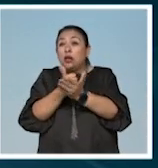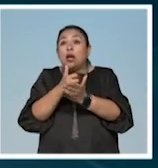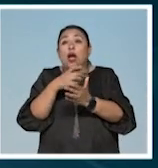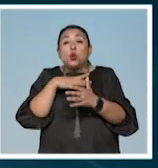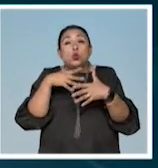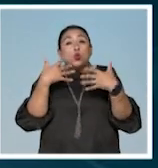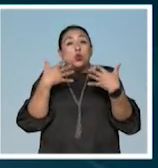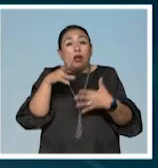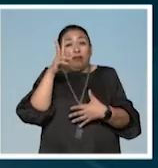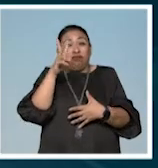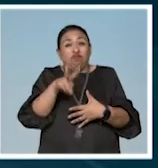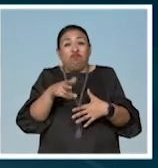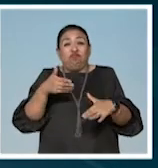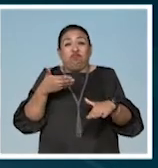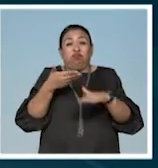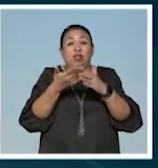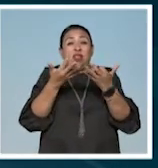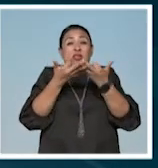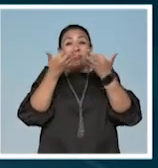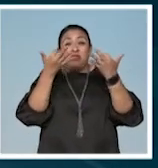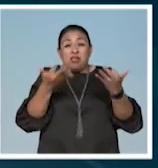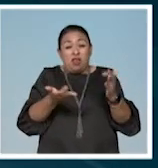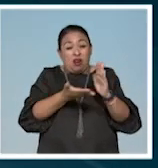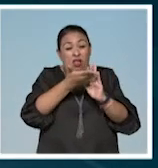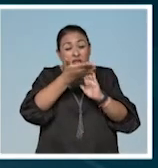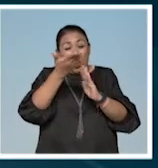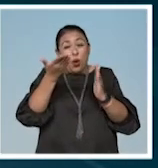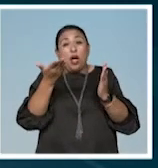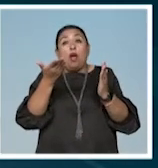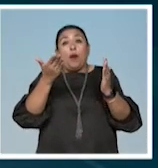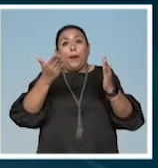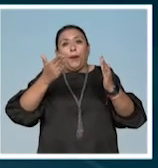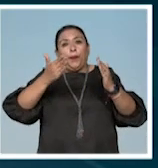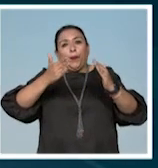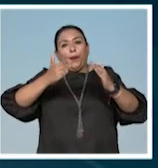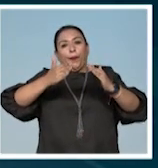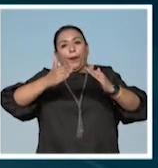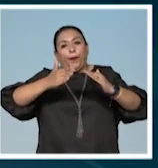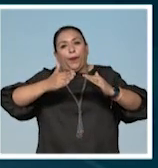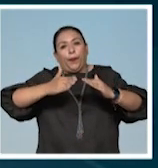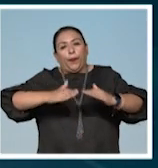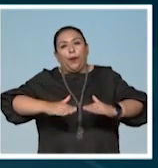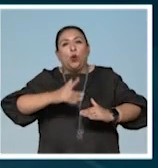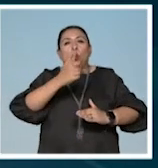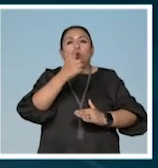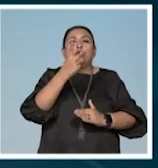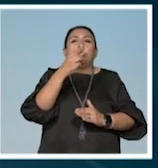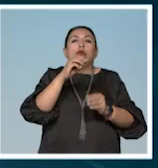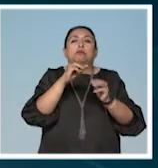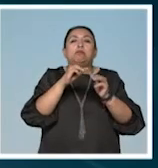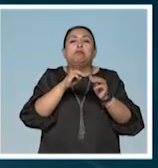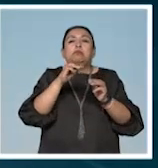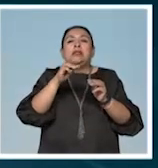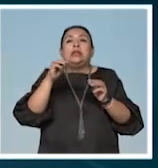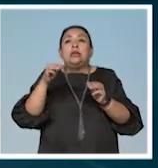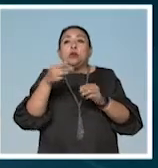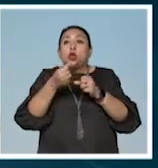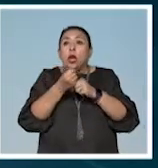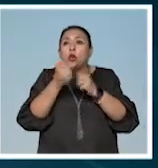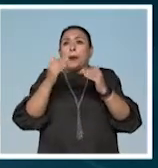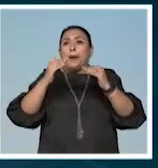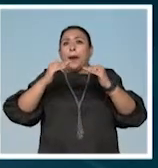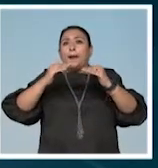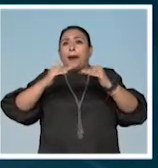extraordinario efecto en la tierra en la que están construidos, que se hunde entre 1 y 2 milímetros cada año. Al